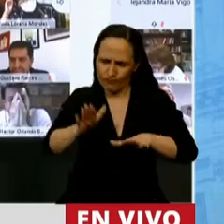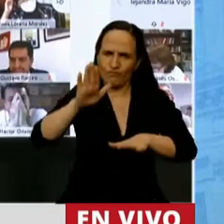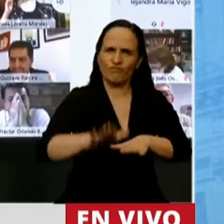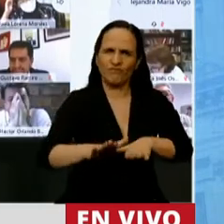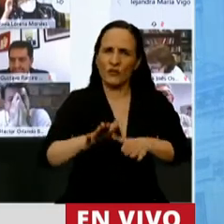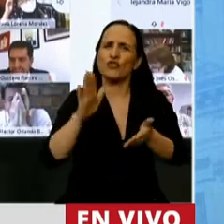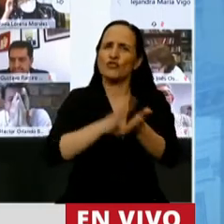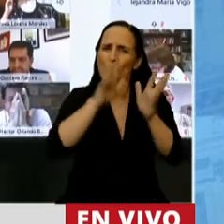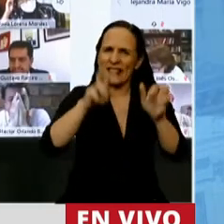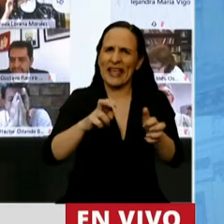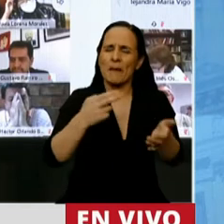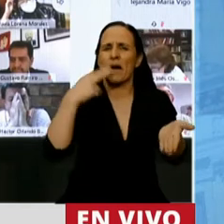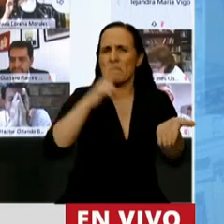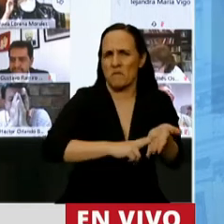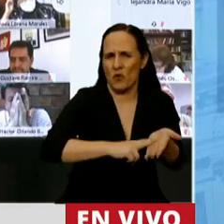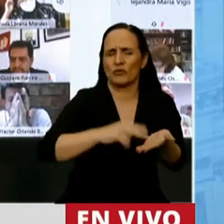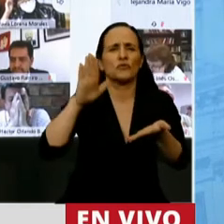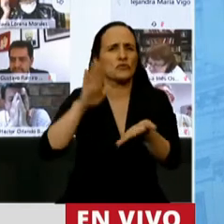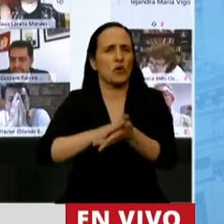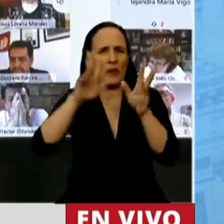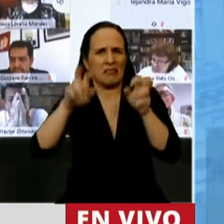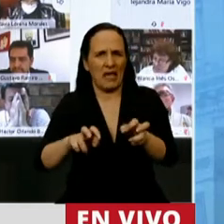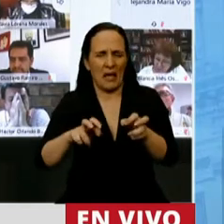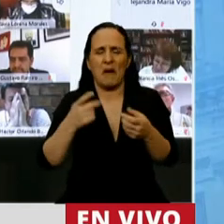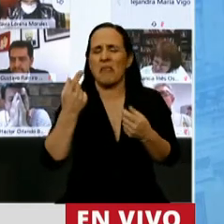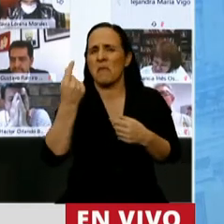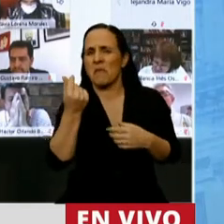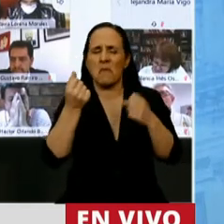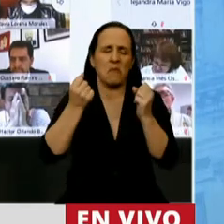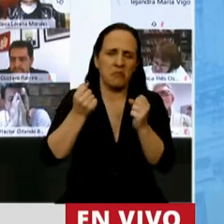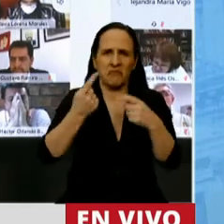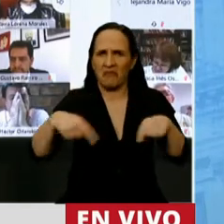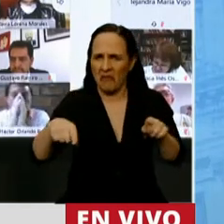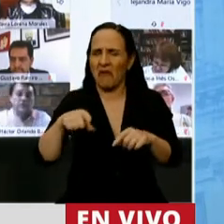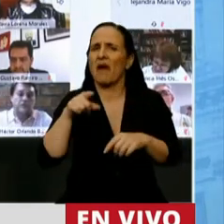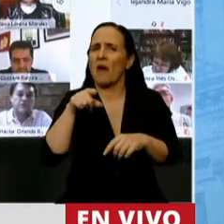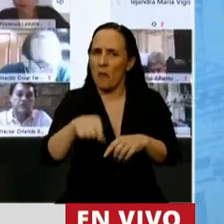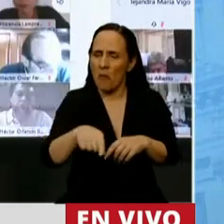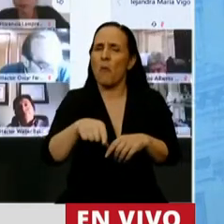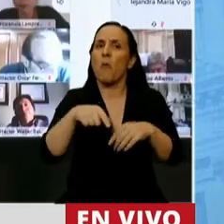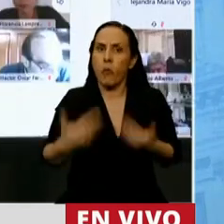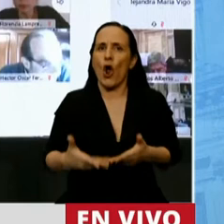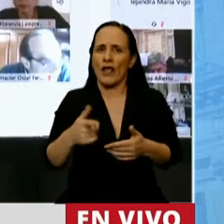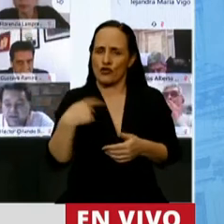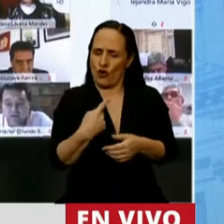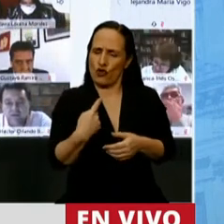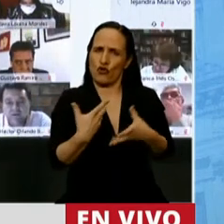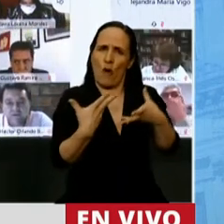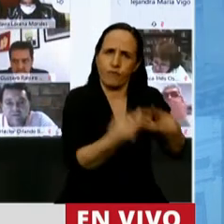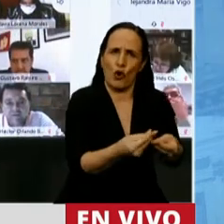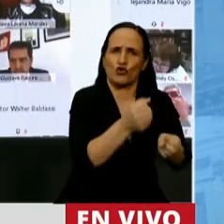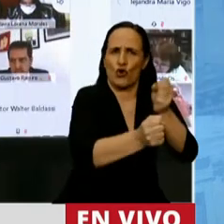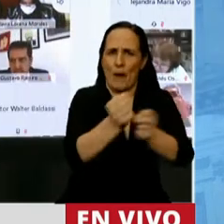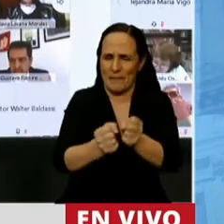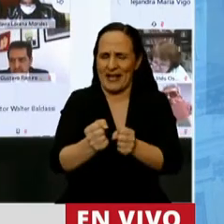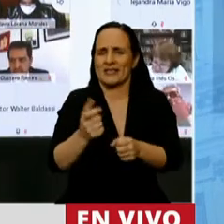política fiscal como también en la política monetaria. Así que por eso hubo apoyo a empresas, hubo apoyo a